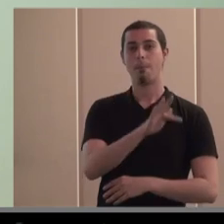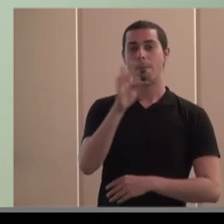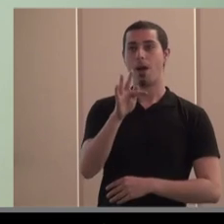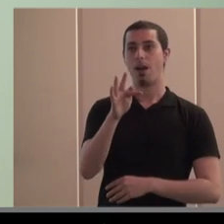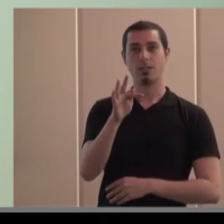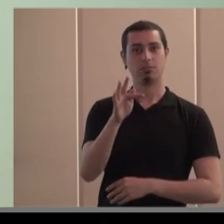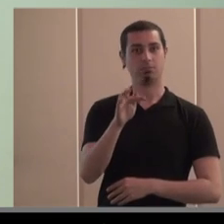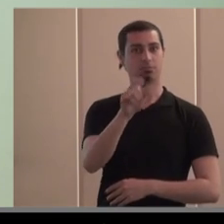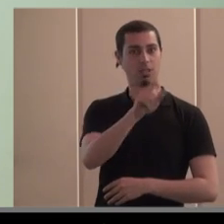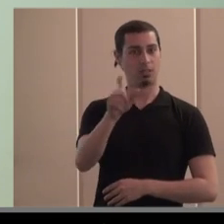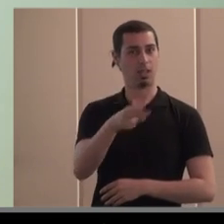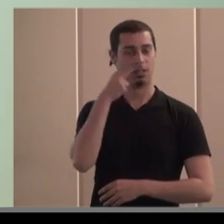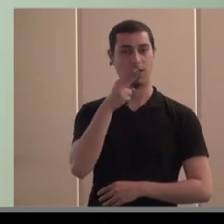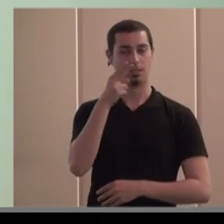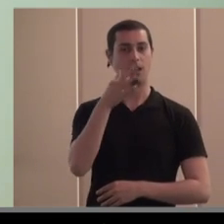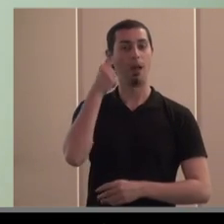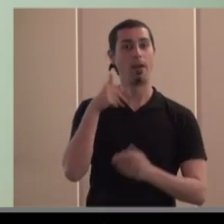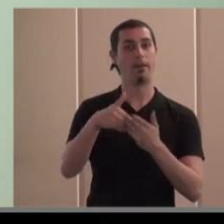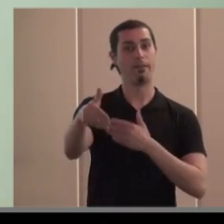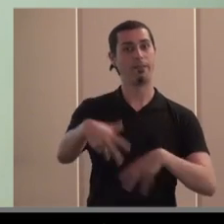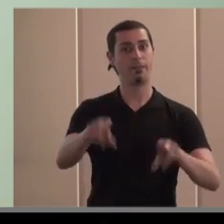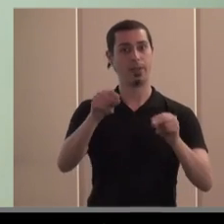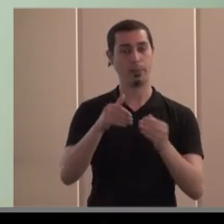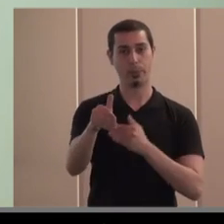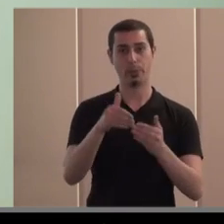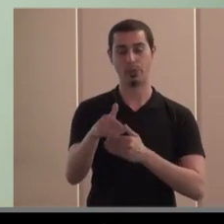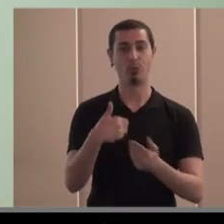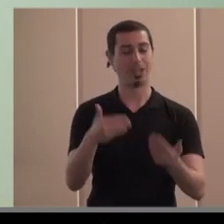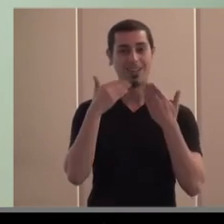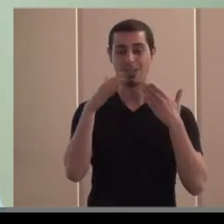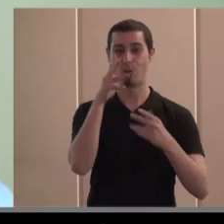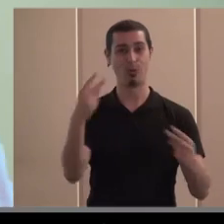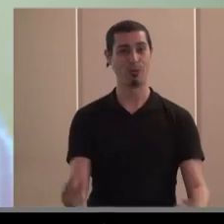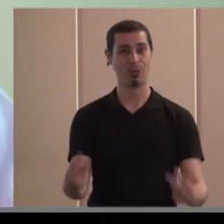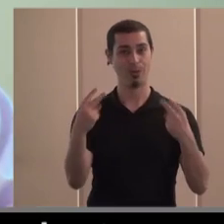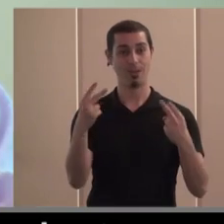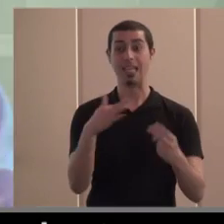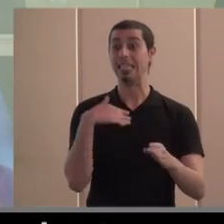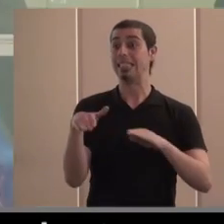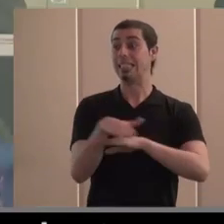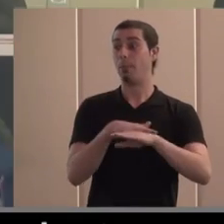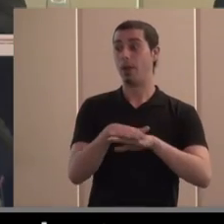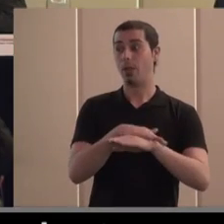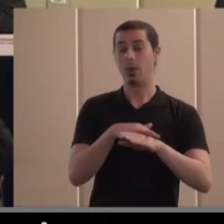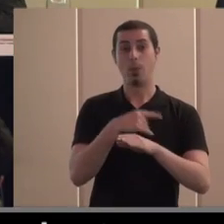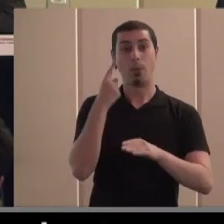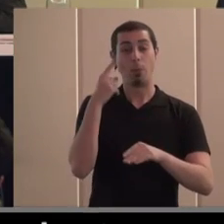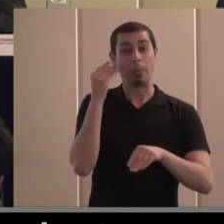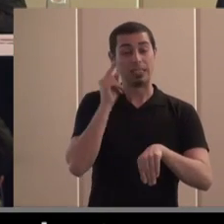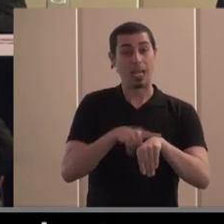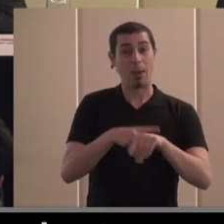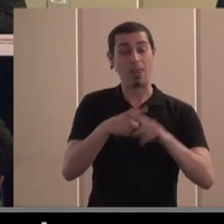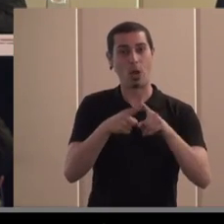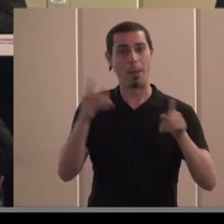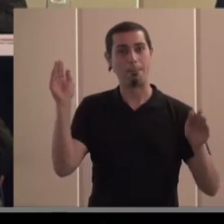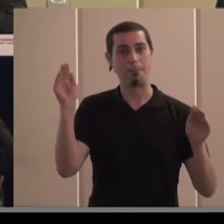no debilitado y que esperemos que acabe cuanto antes y muchas gracias por vuestra atención y perdonad por la premura porque creí que iba a durar menos de